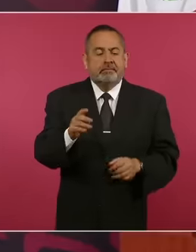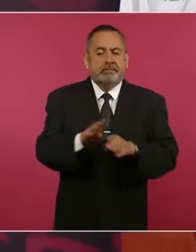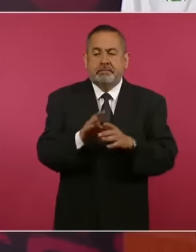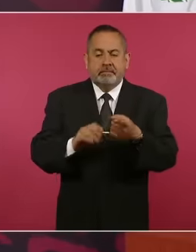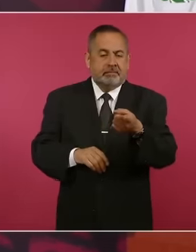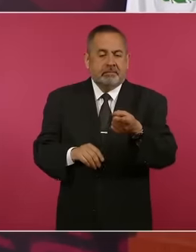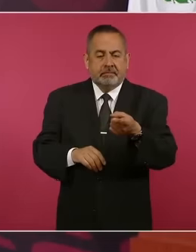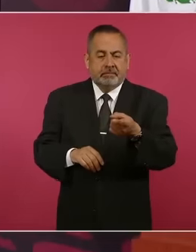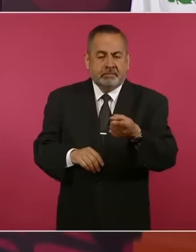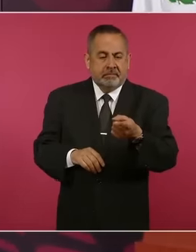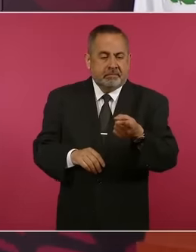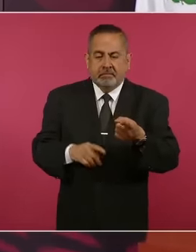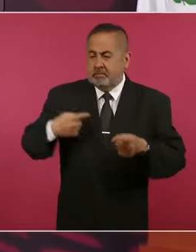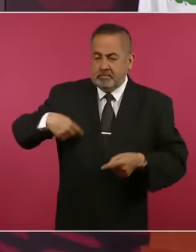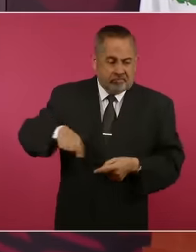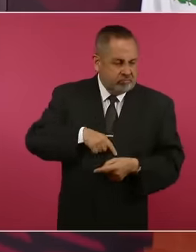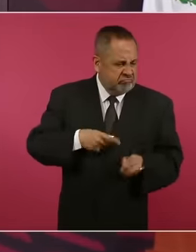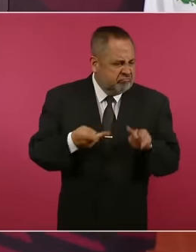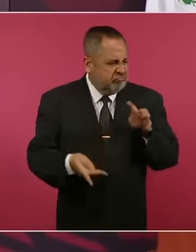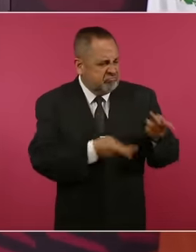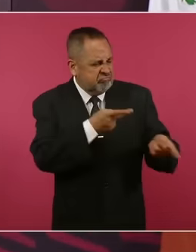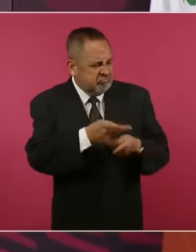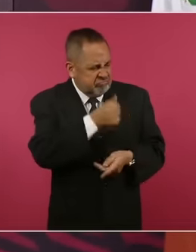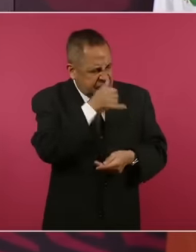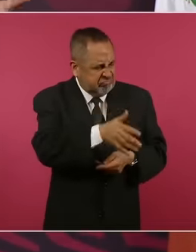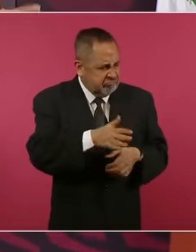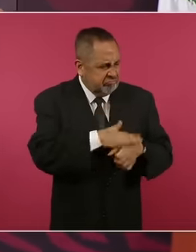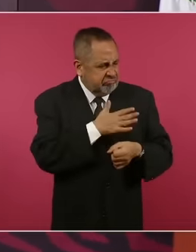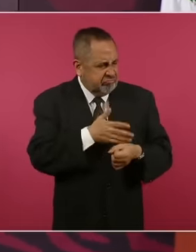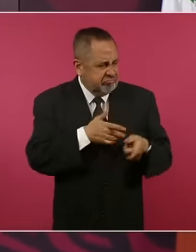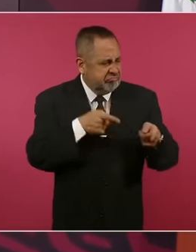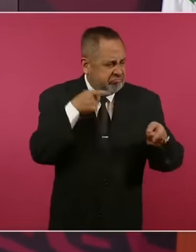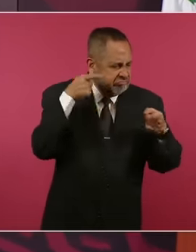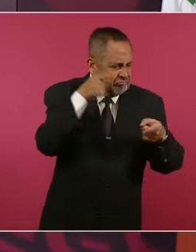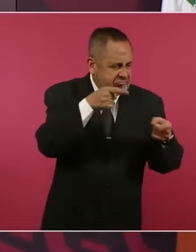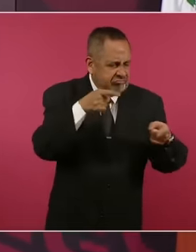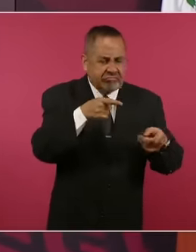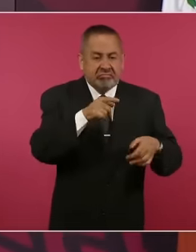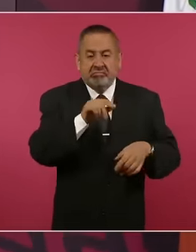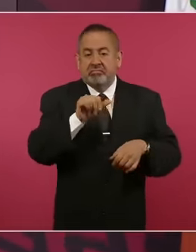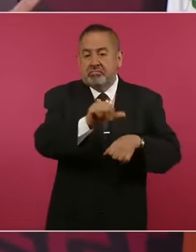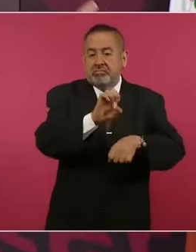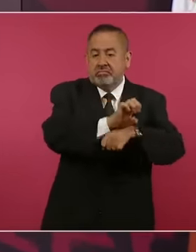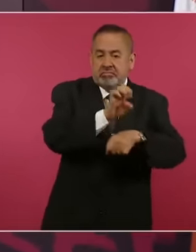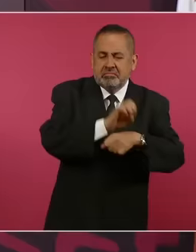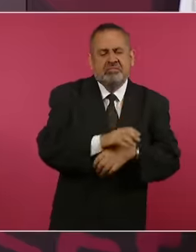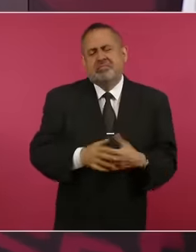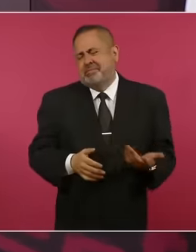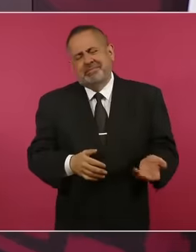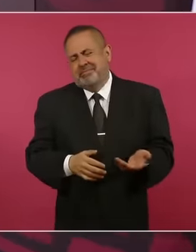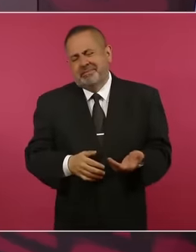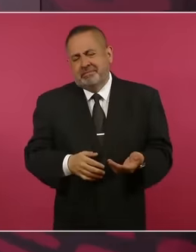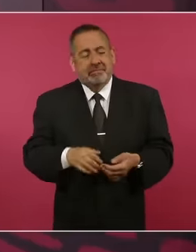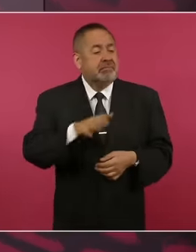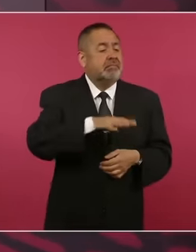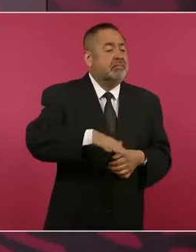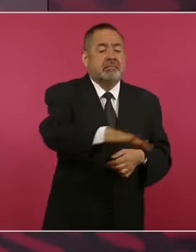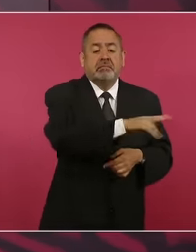hostigar al pueblo ecuatoriano. Son nuestros hermanos,